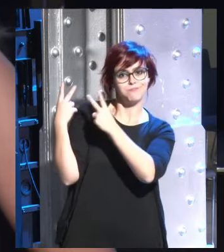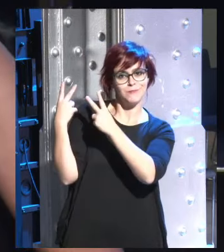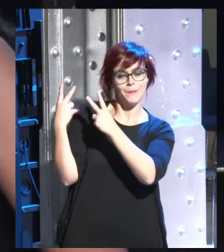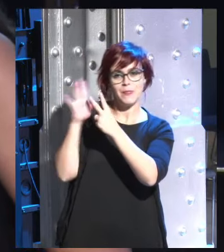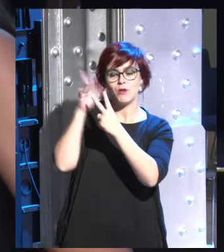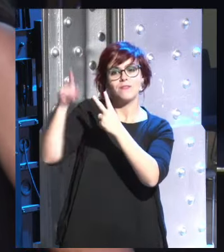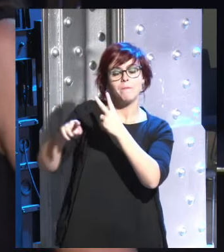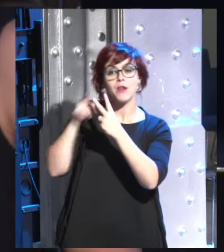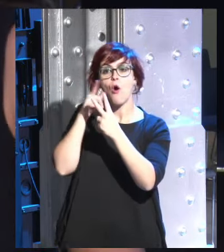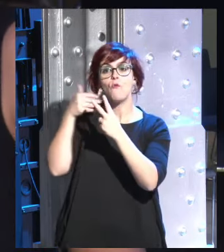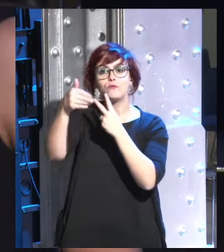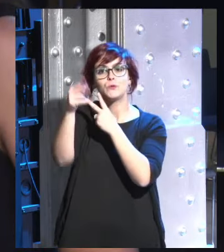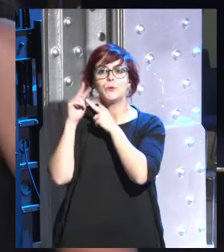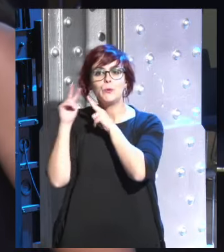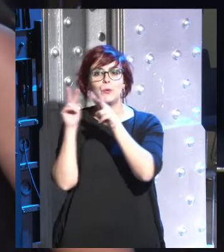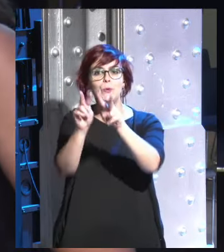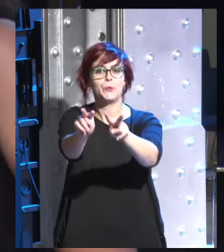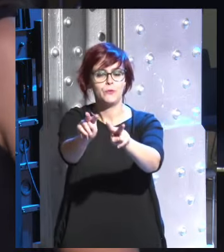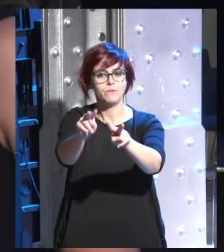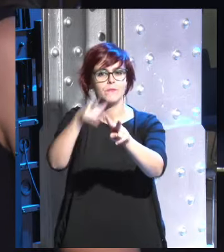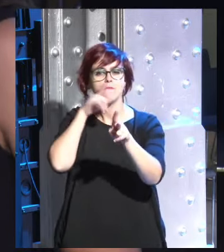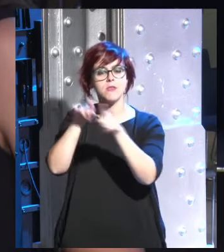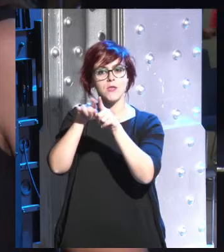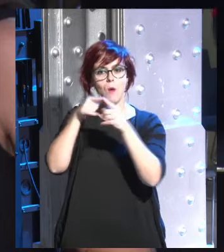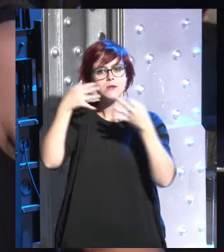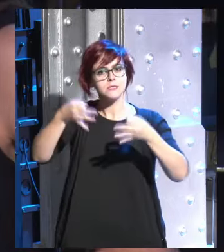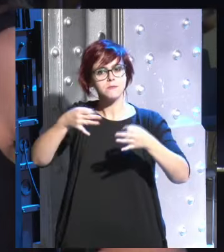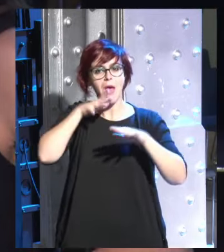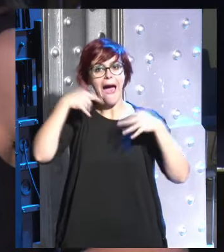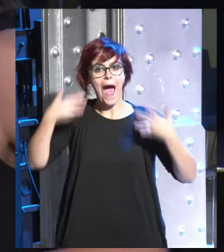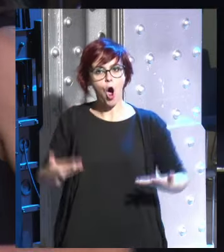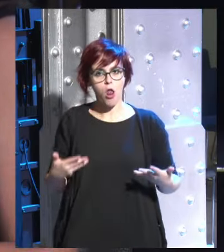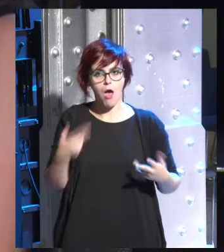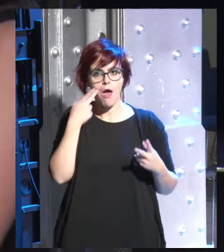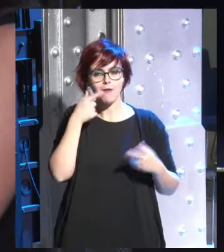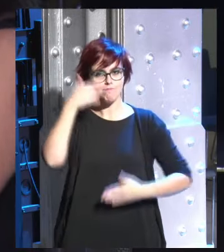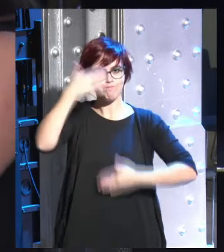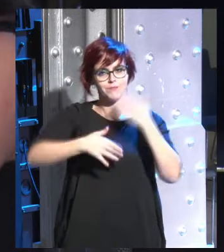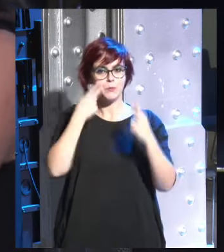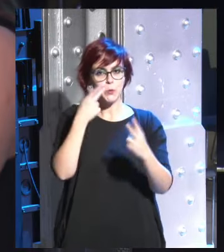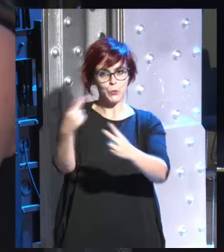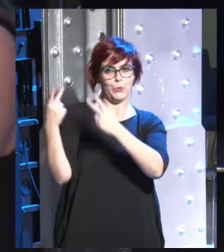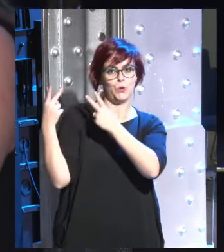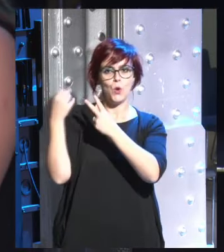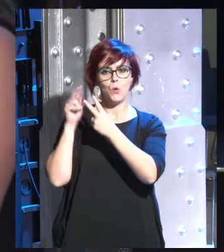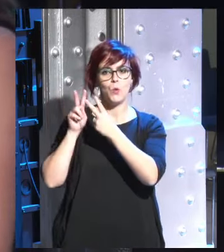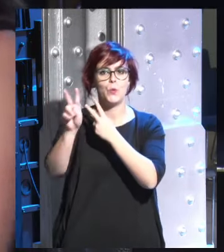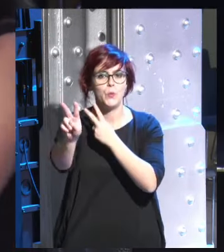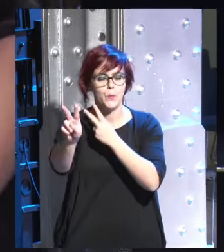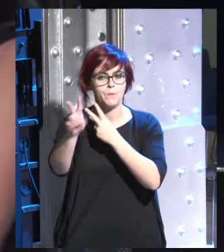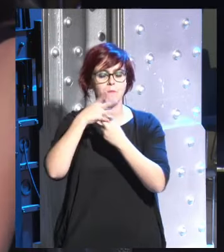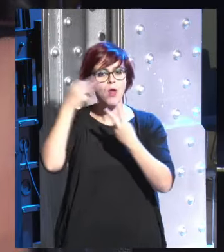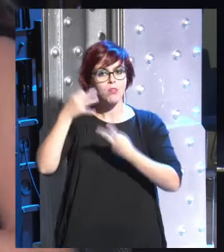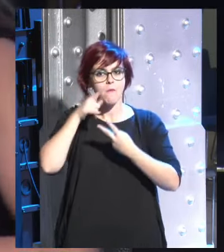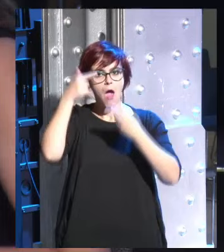también hacemos eso con el futuro y que analizamos el futuro con esta perspectiva nuestra del presente sin abrir la mente a que